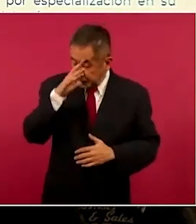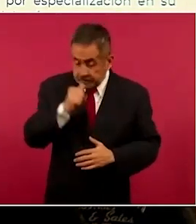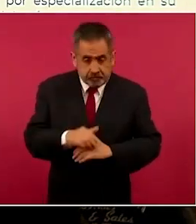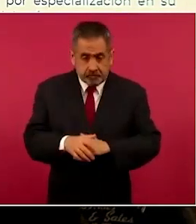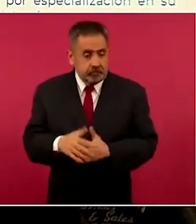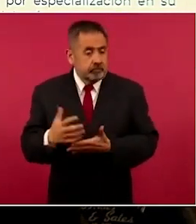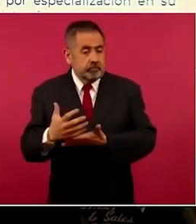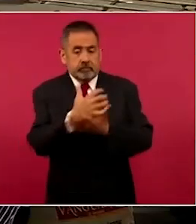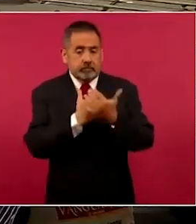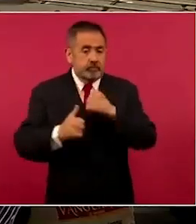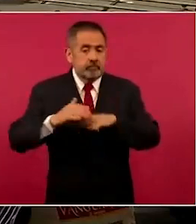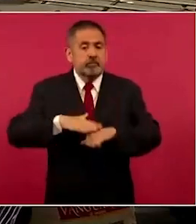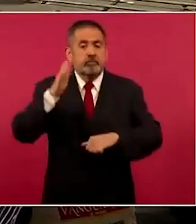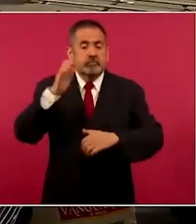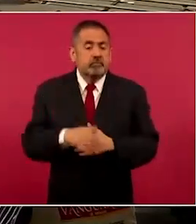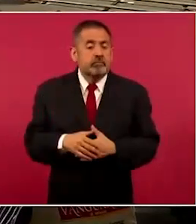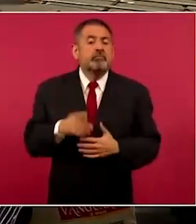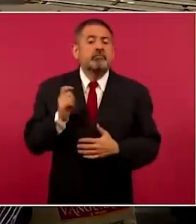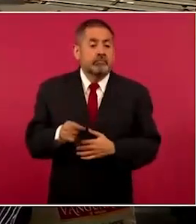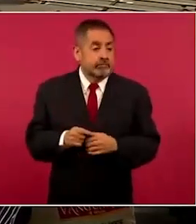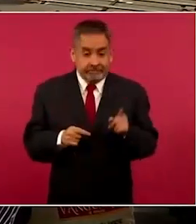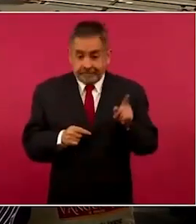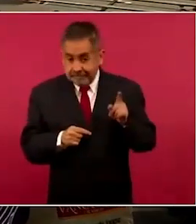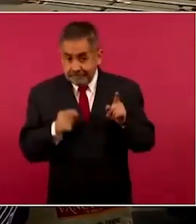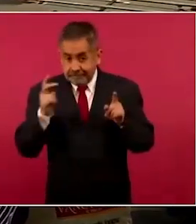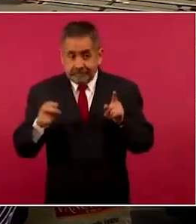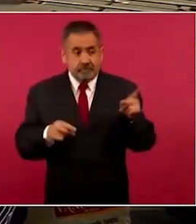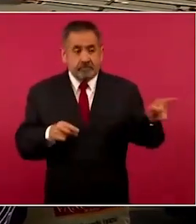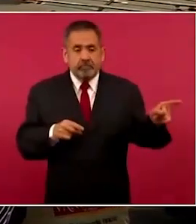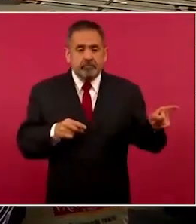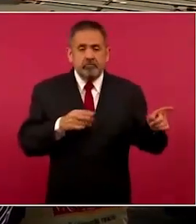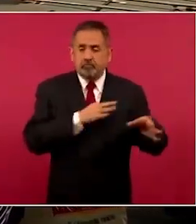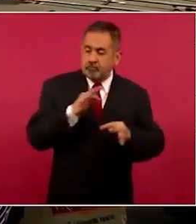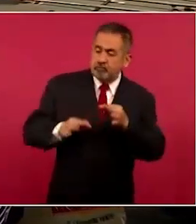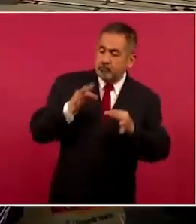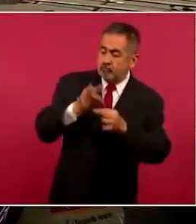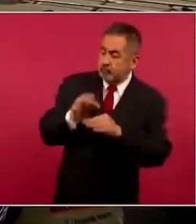Bueno, esto no lo cumplen.